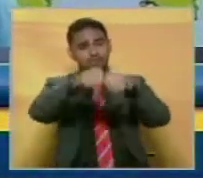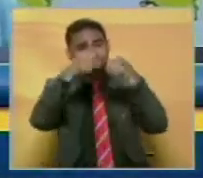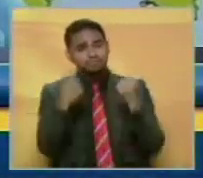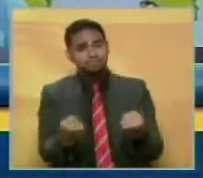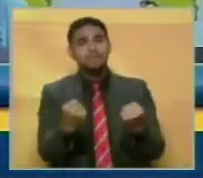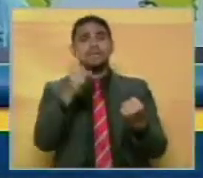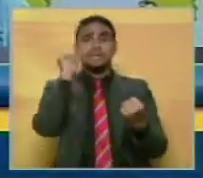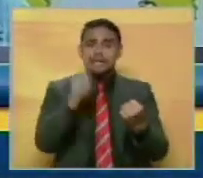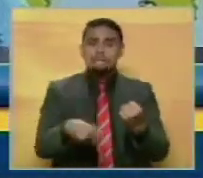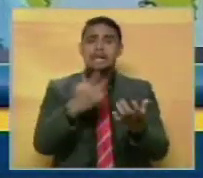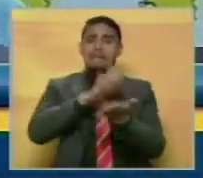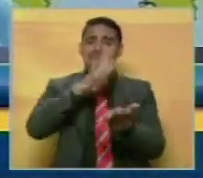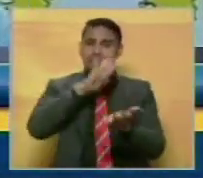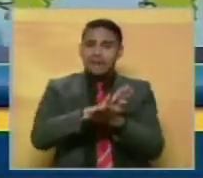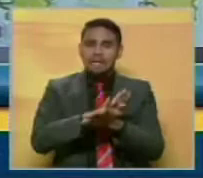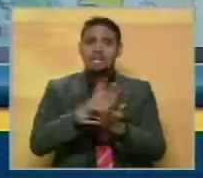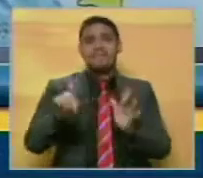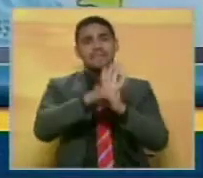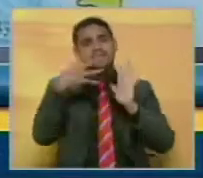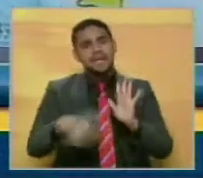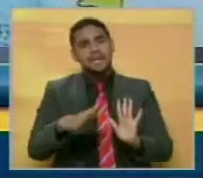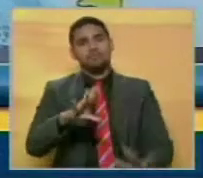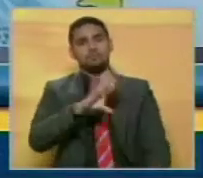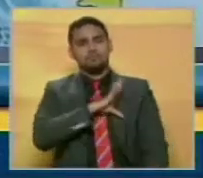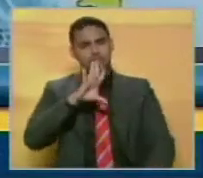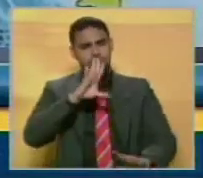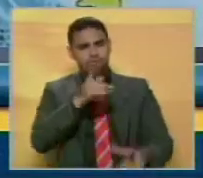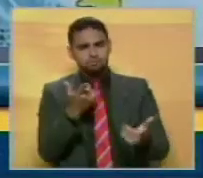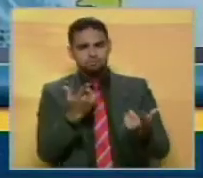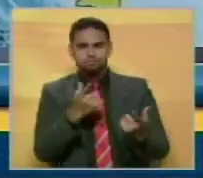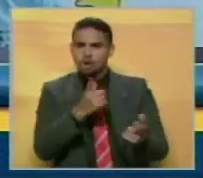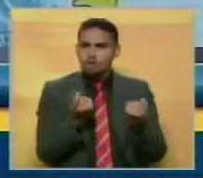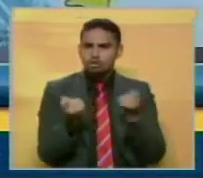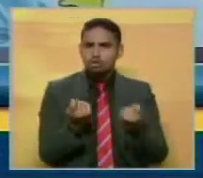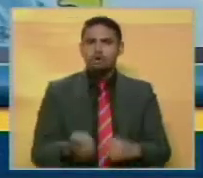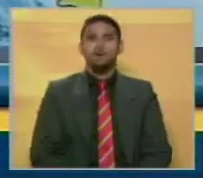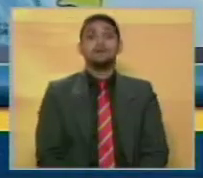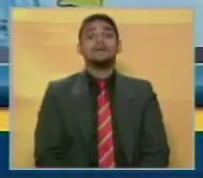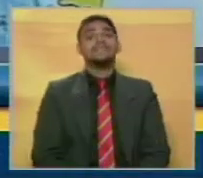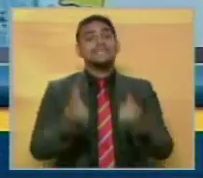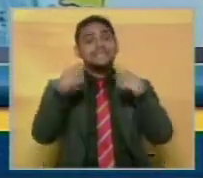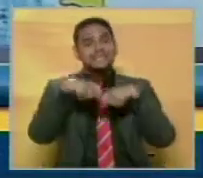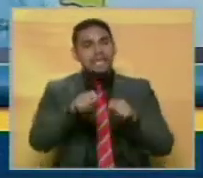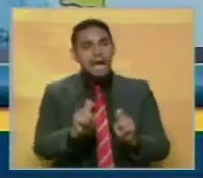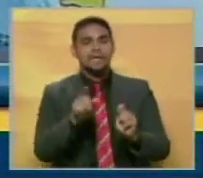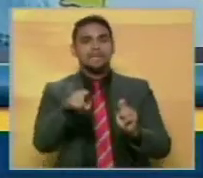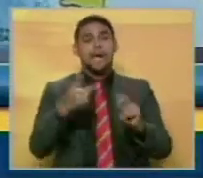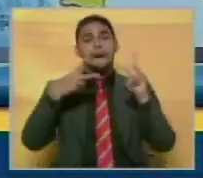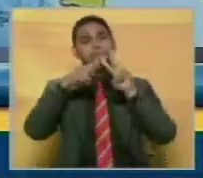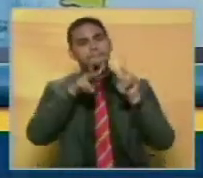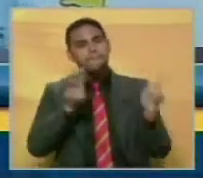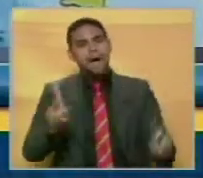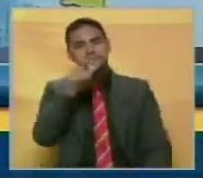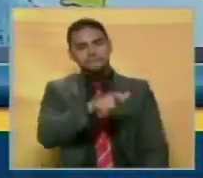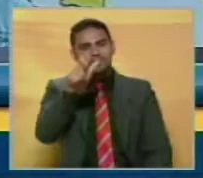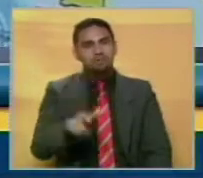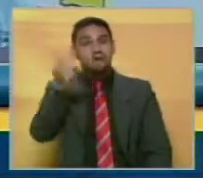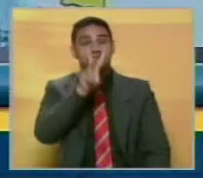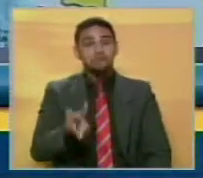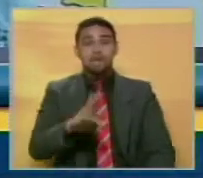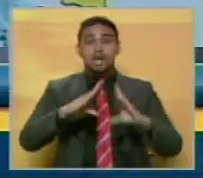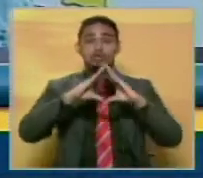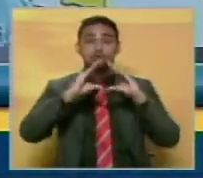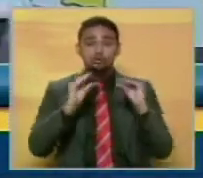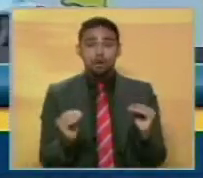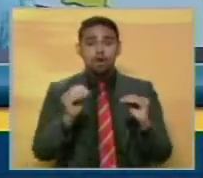la tranquilidad, nuestro derecho a la propiedad. Vamos a pacificar la sociedad venezolana. Vamos a todos los actores, todos